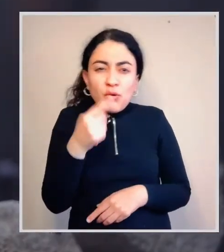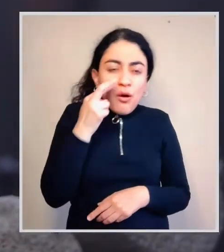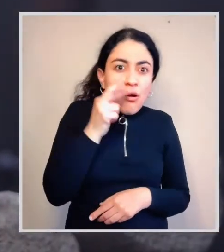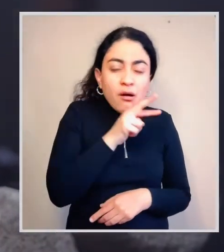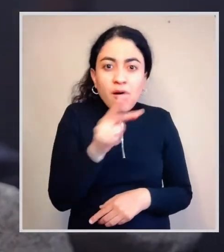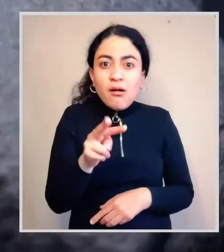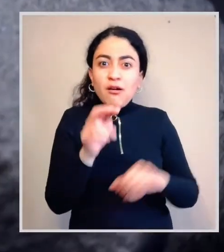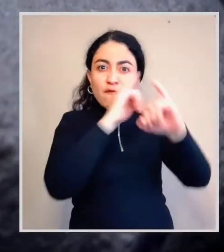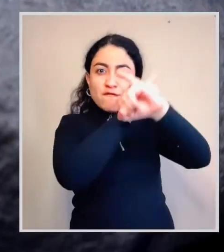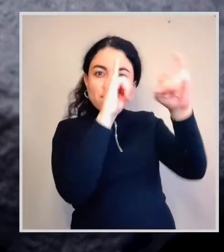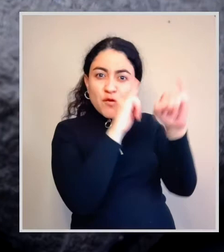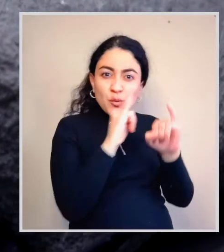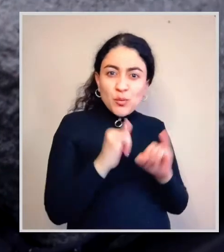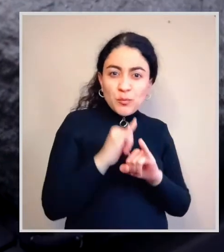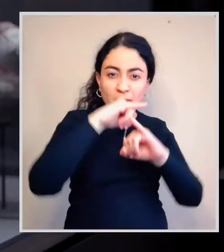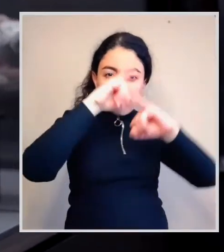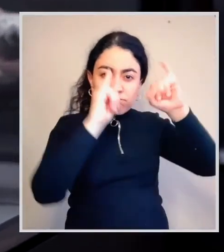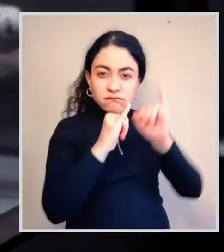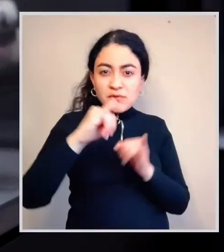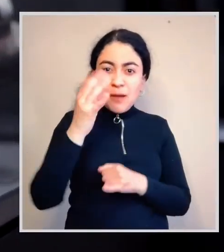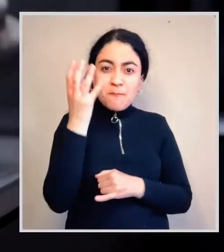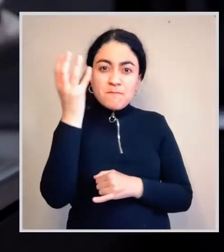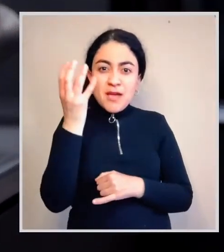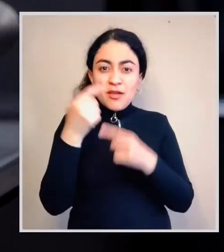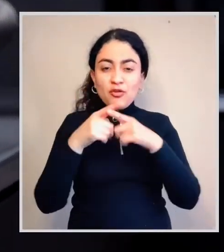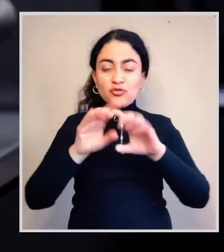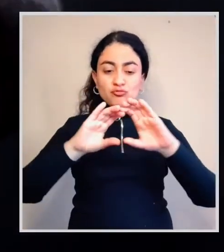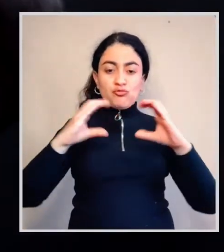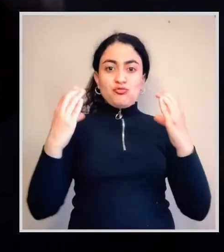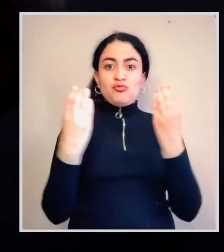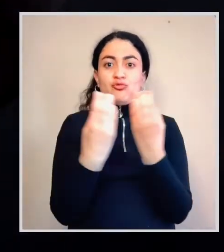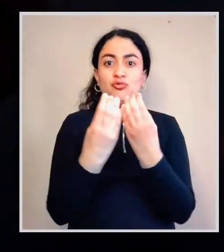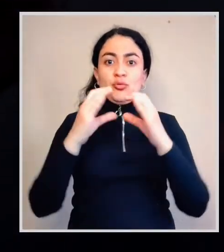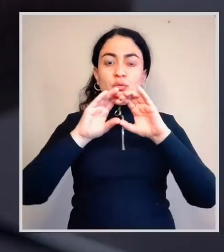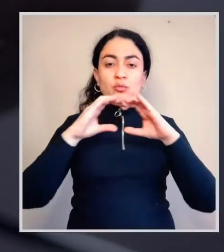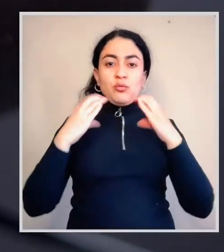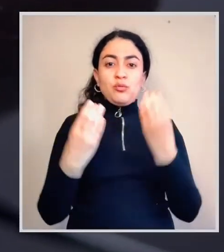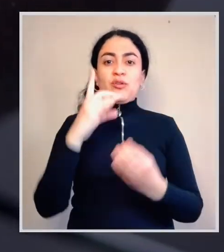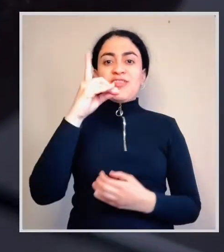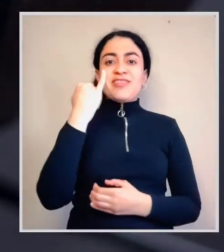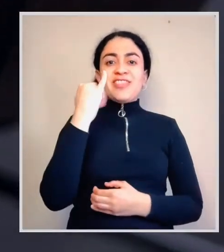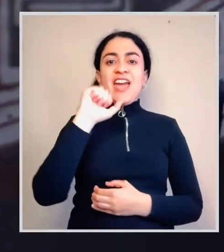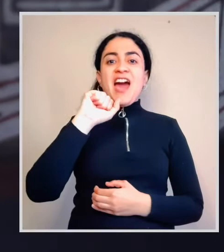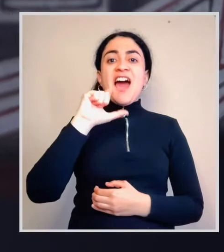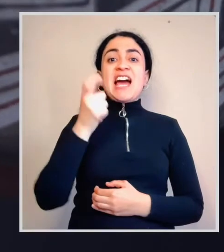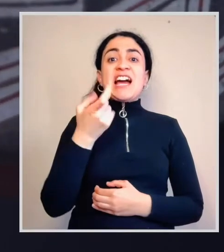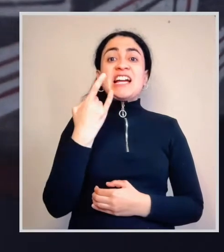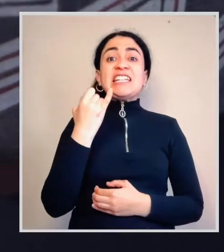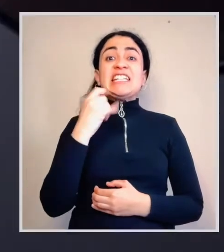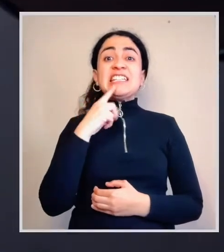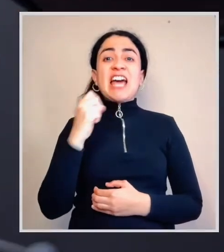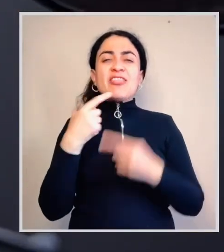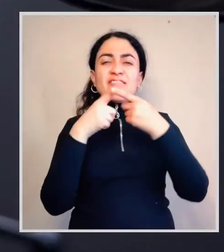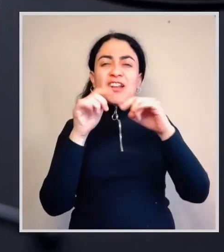litos poligonales de Huentelauquén, y luego destaca la cerámica de la cultura dieguita, con sus extraordinarios diseños